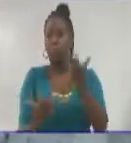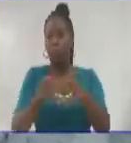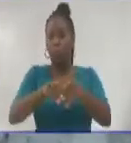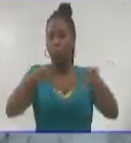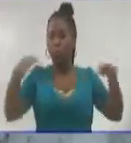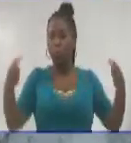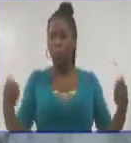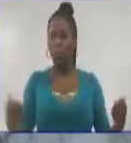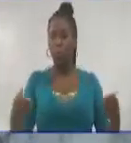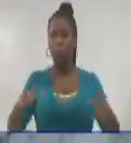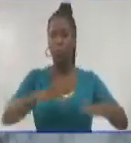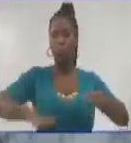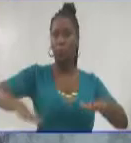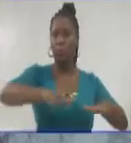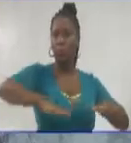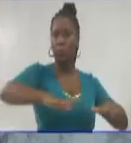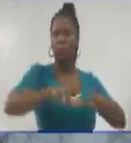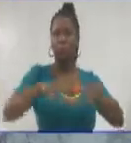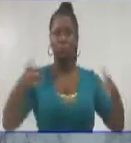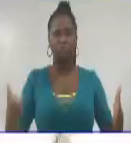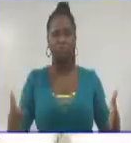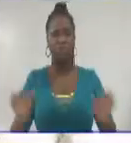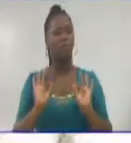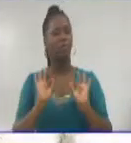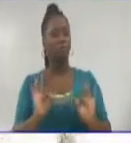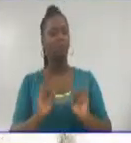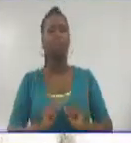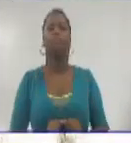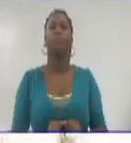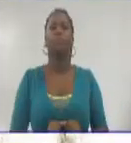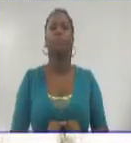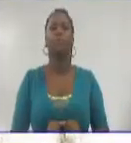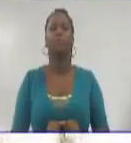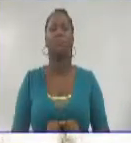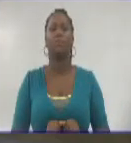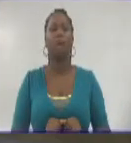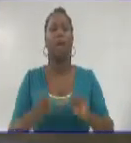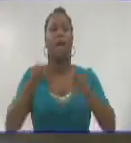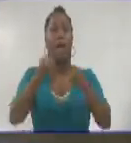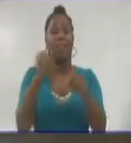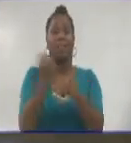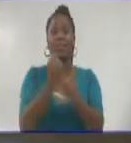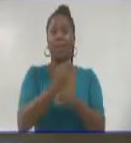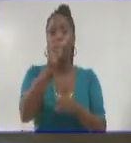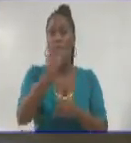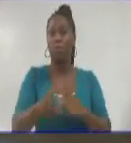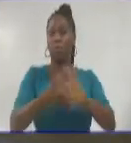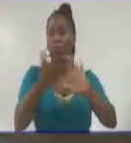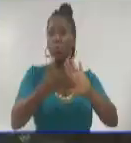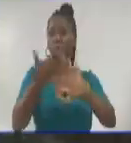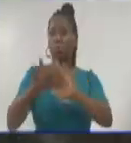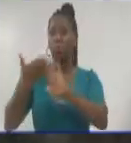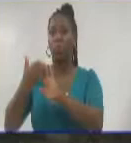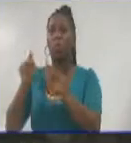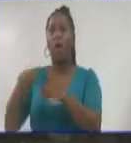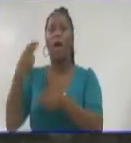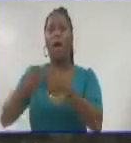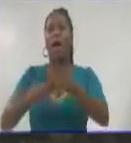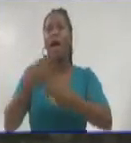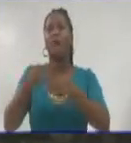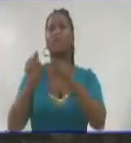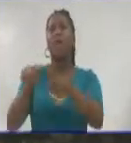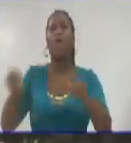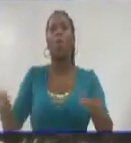buen acercamiento a la realidad. Fuerzas de la empresa constructora de la localidad acometen los trabajos para